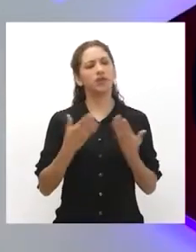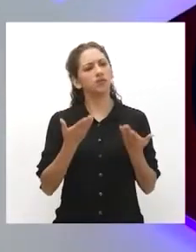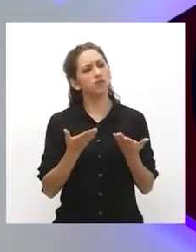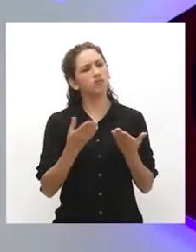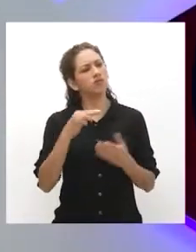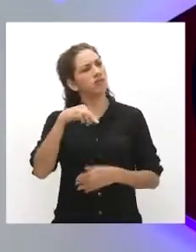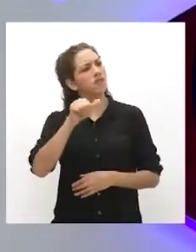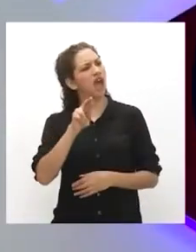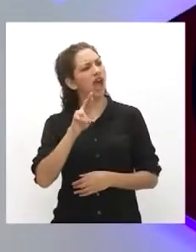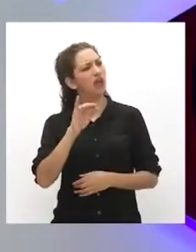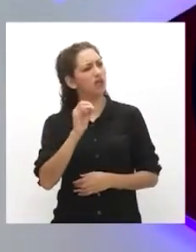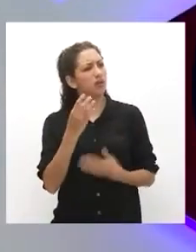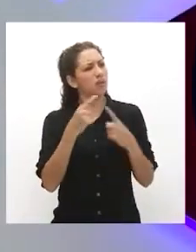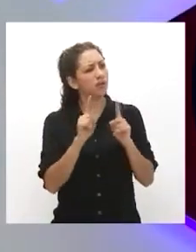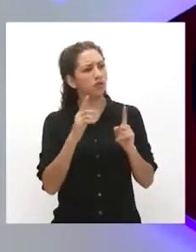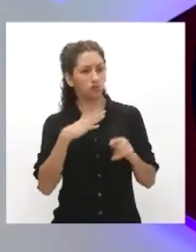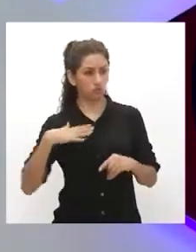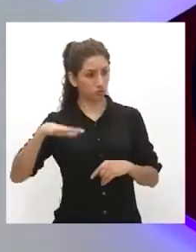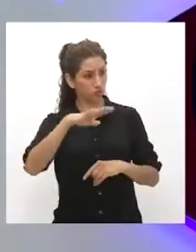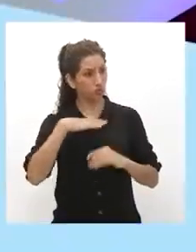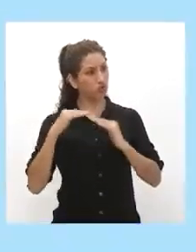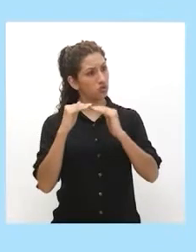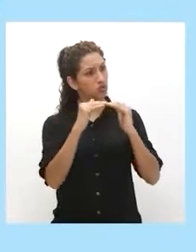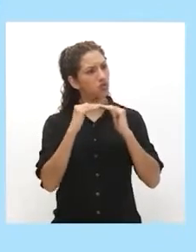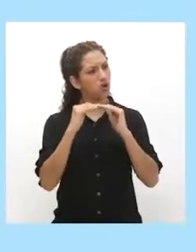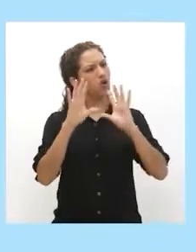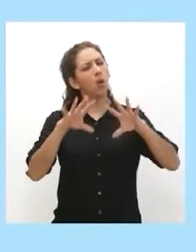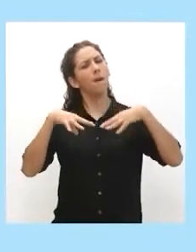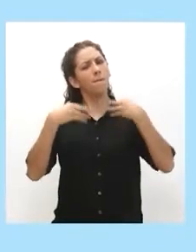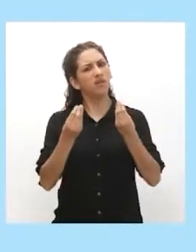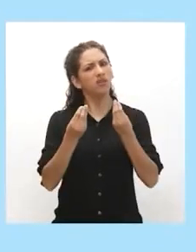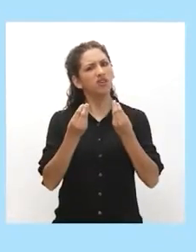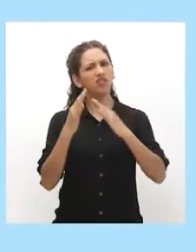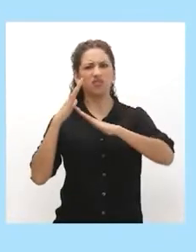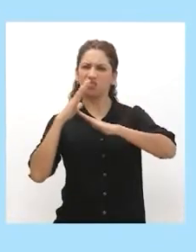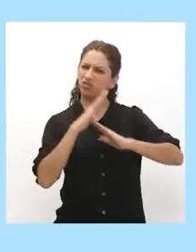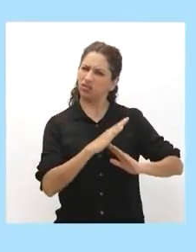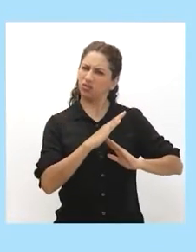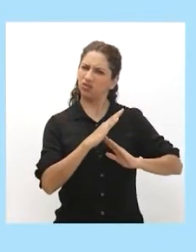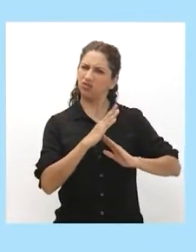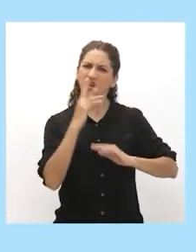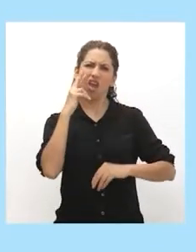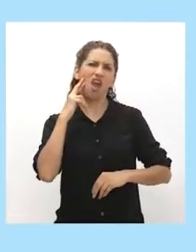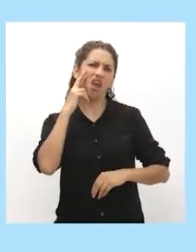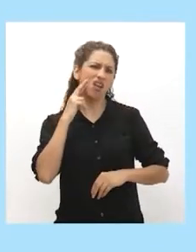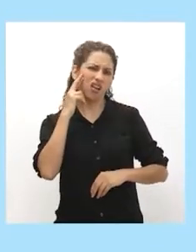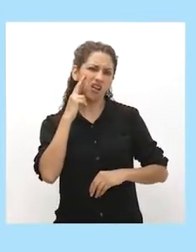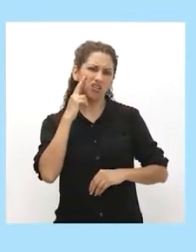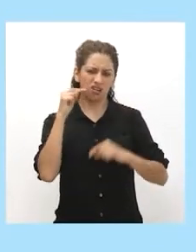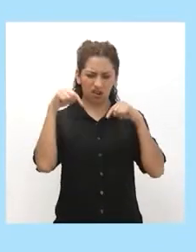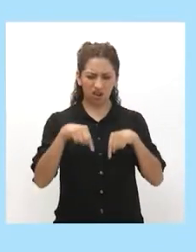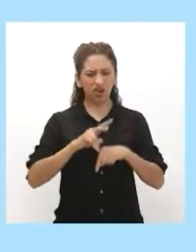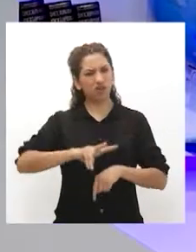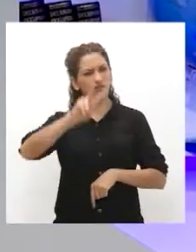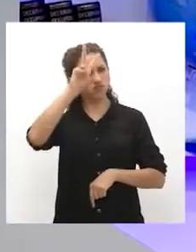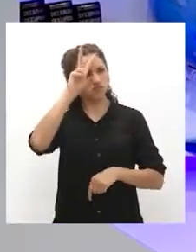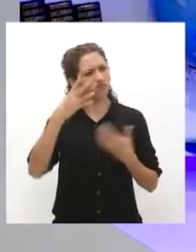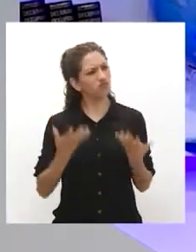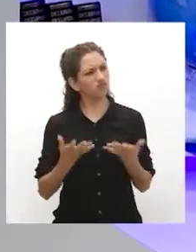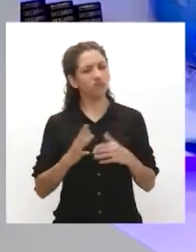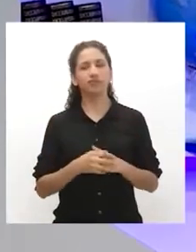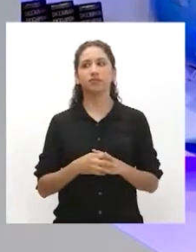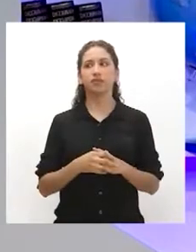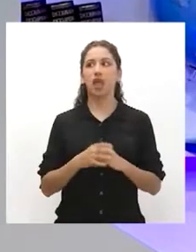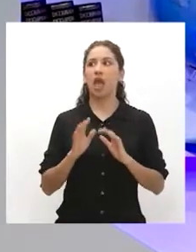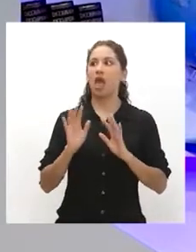Mario, pero si todos somos iguales... ¿Por qué existe la discriminación étnico-racial en nuestro país? ¡Ay,